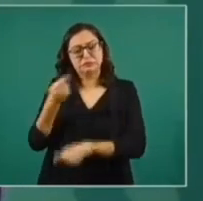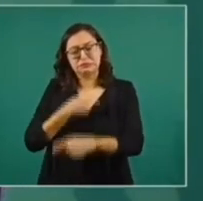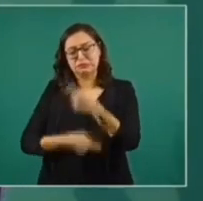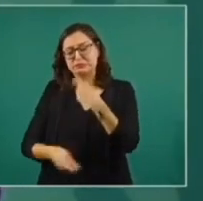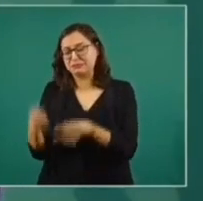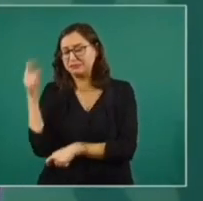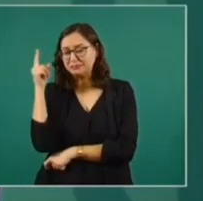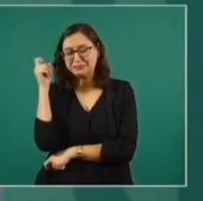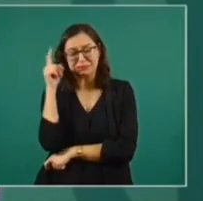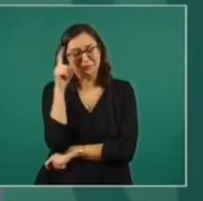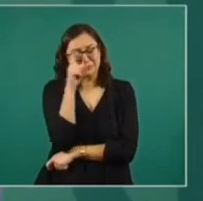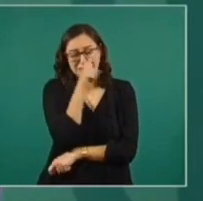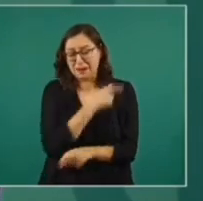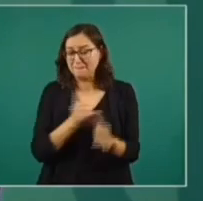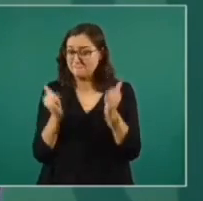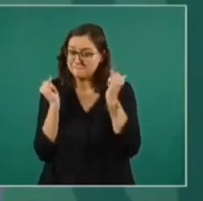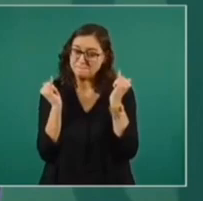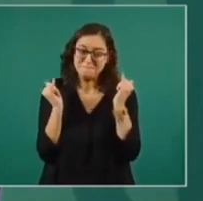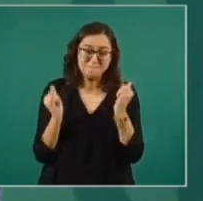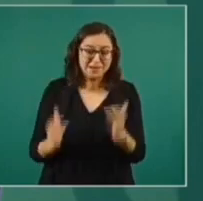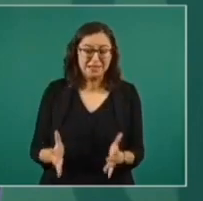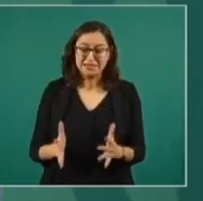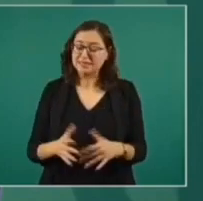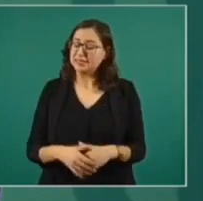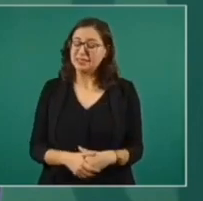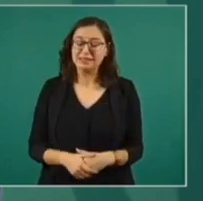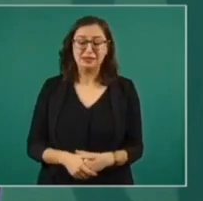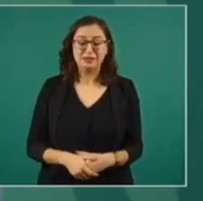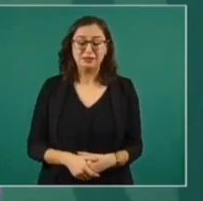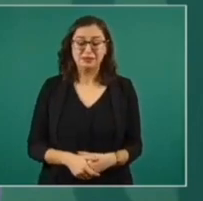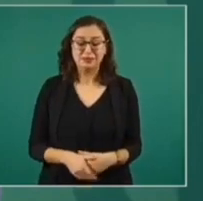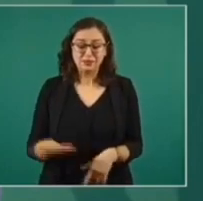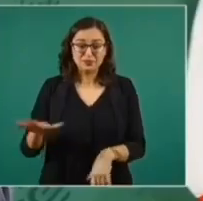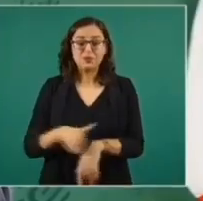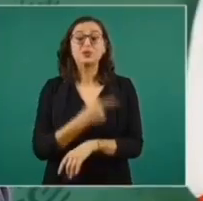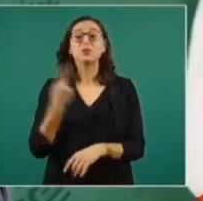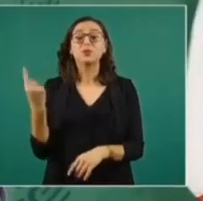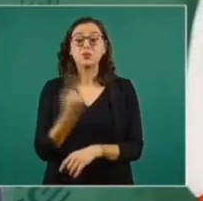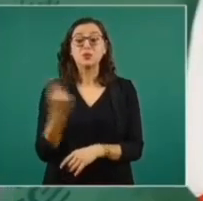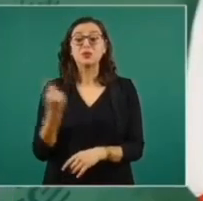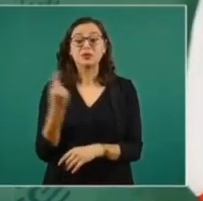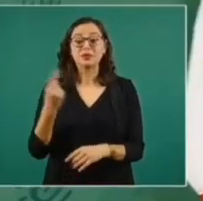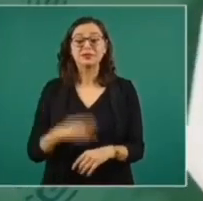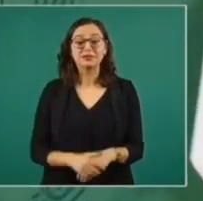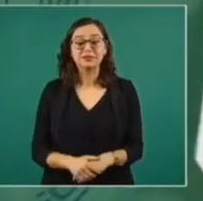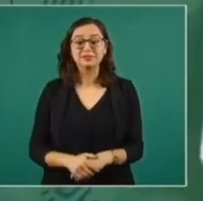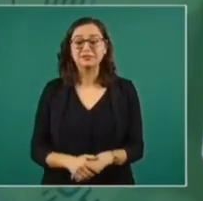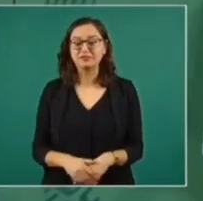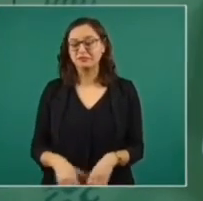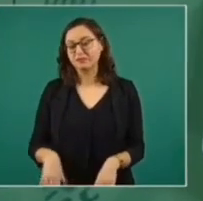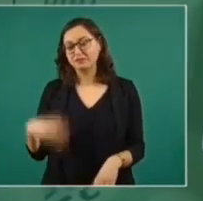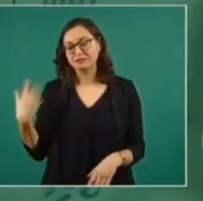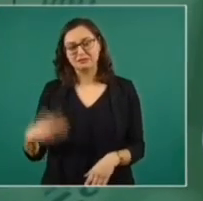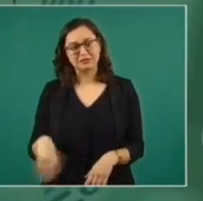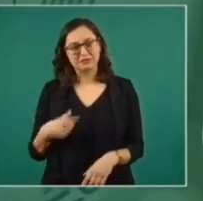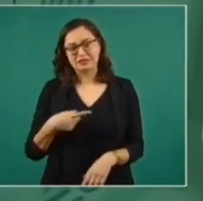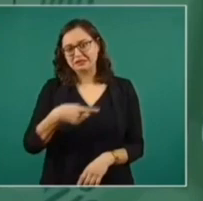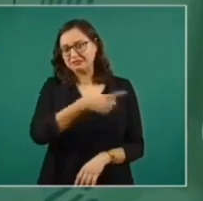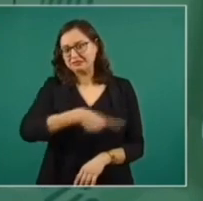porque estaban bien enraizados